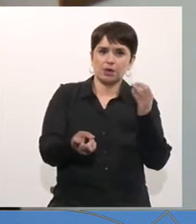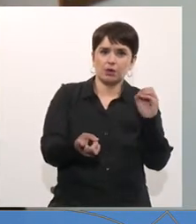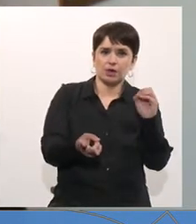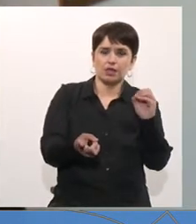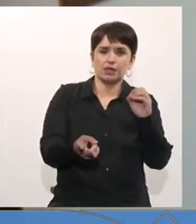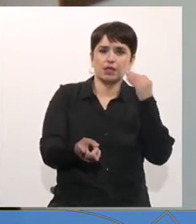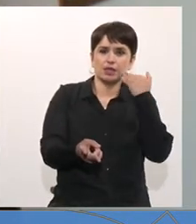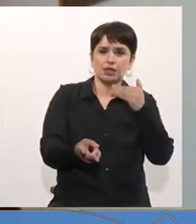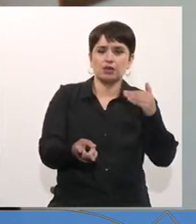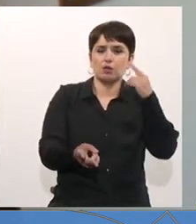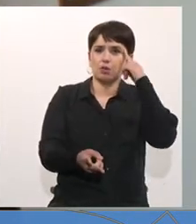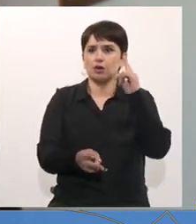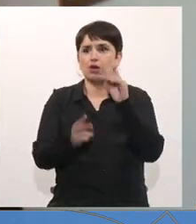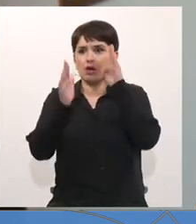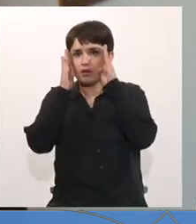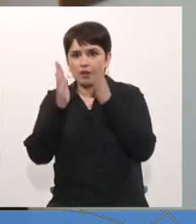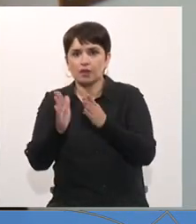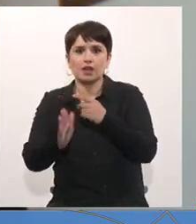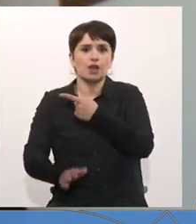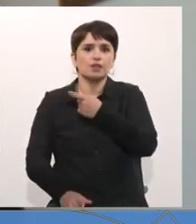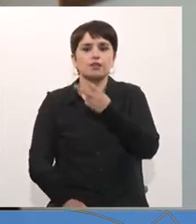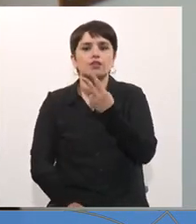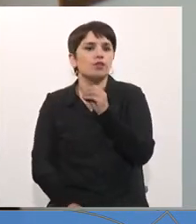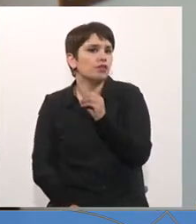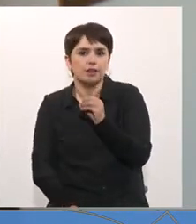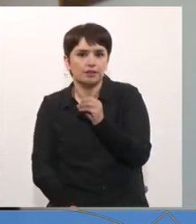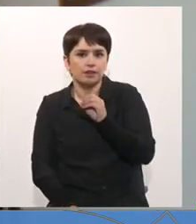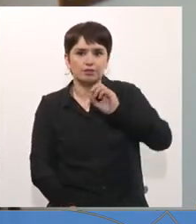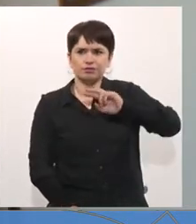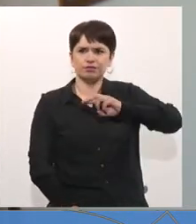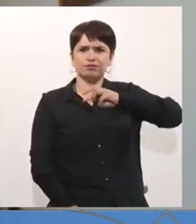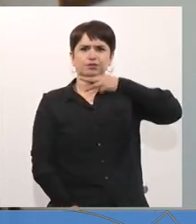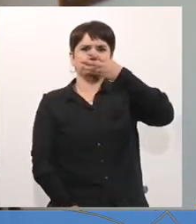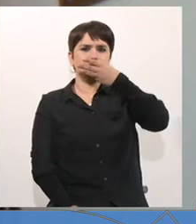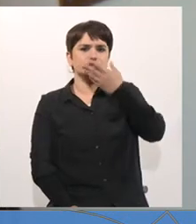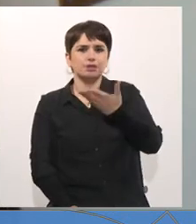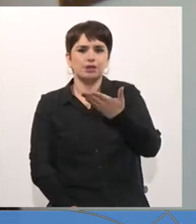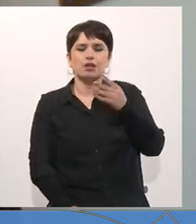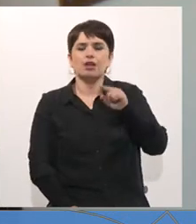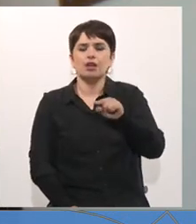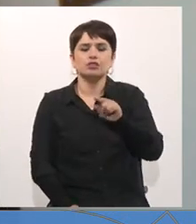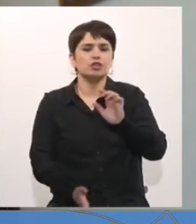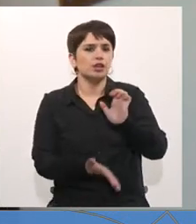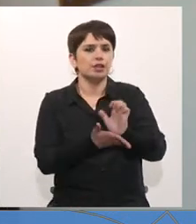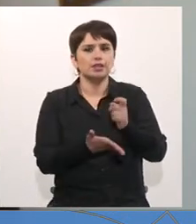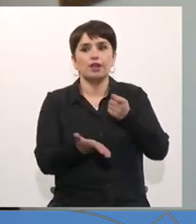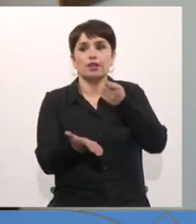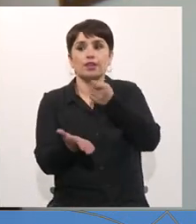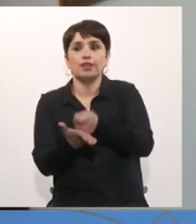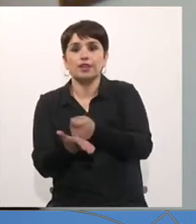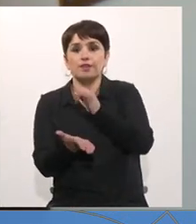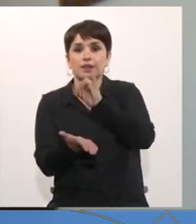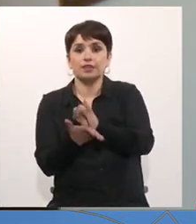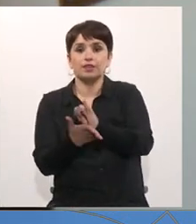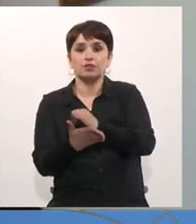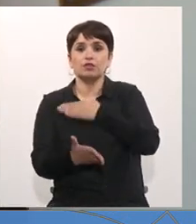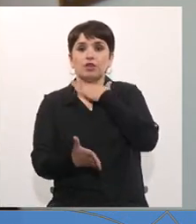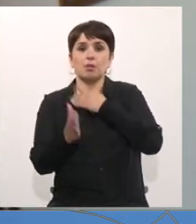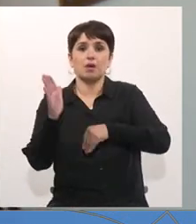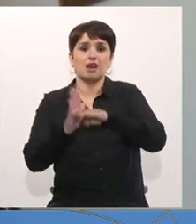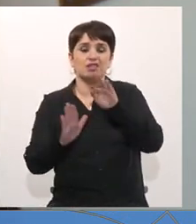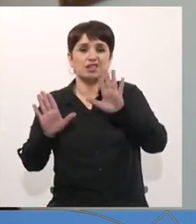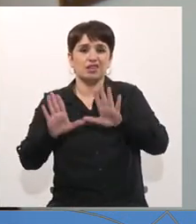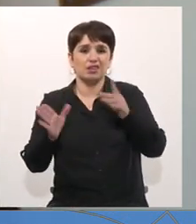120 niños. Con ese suplemento, el Estado lo sigue debiendo a las instituciones más de 10 mil millones,